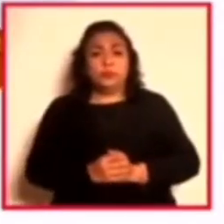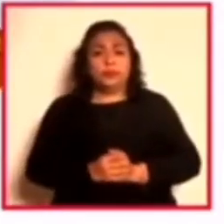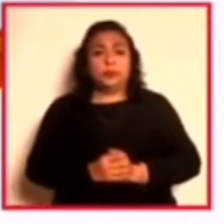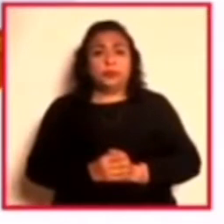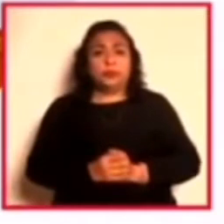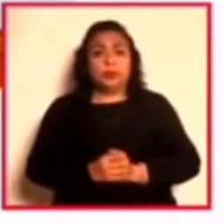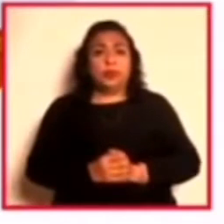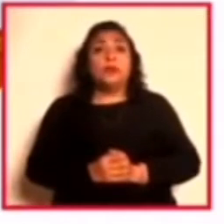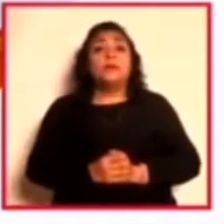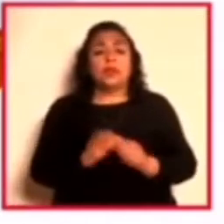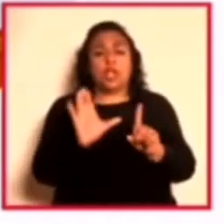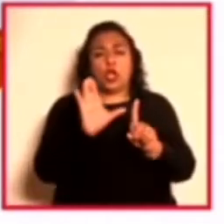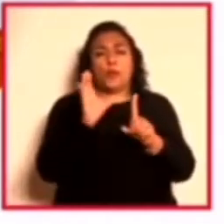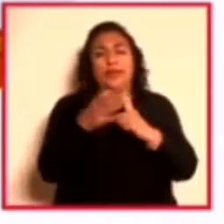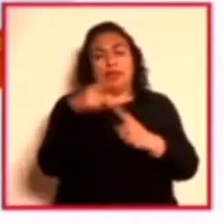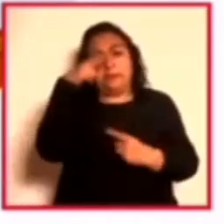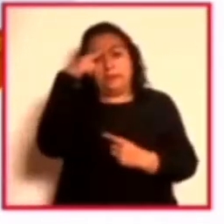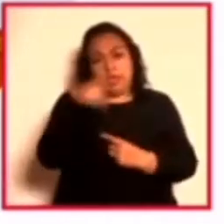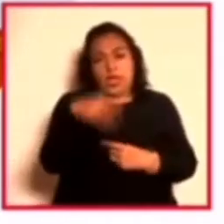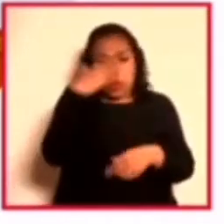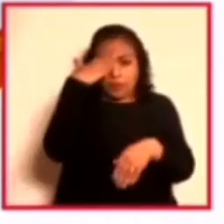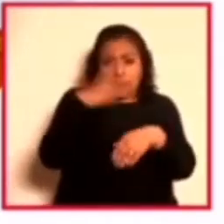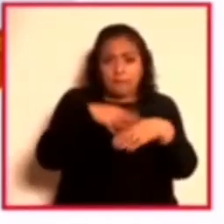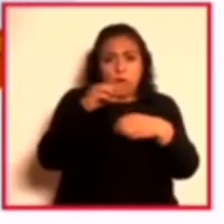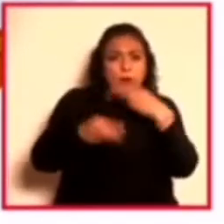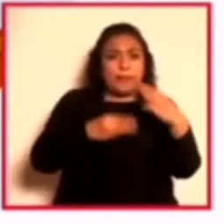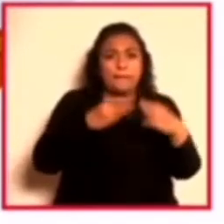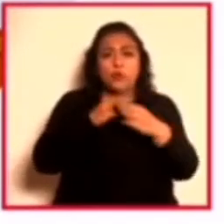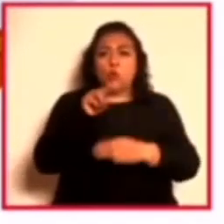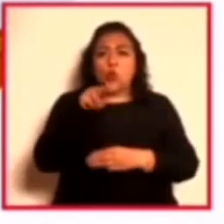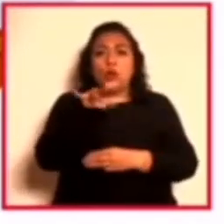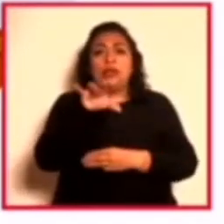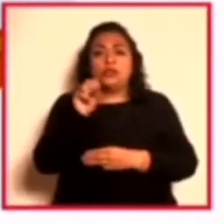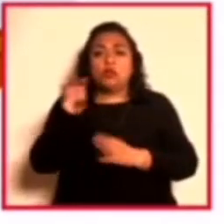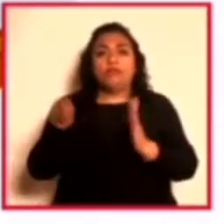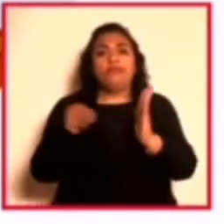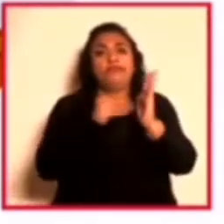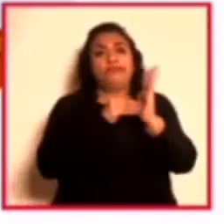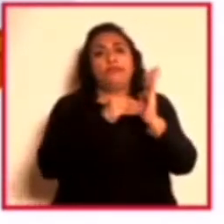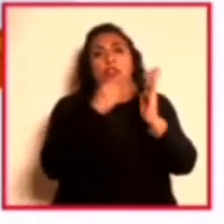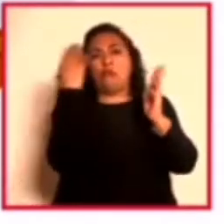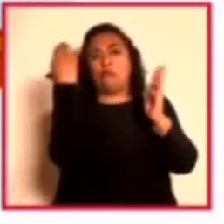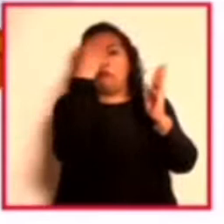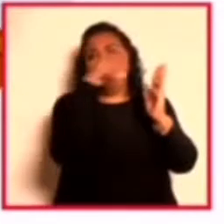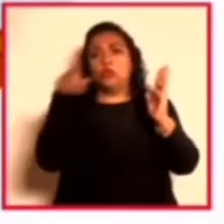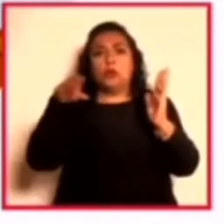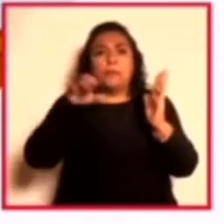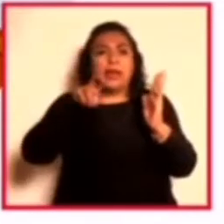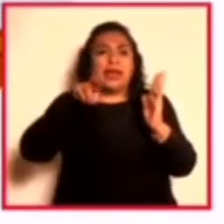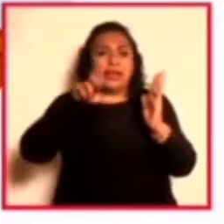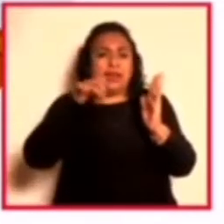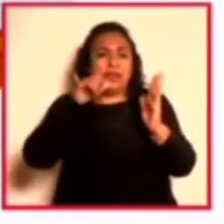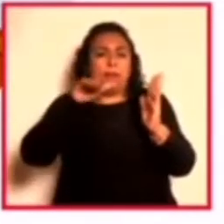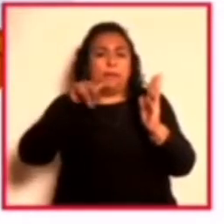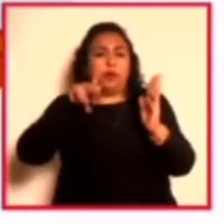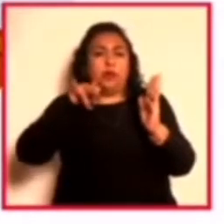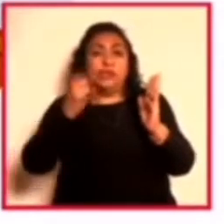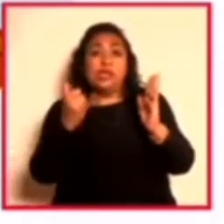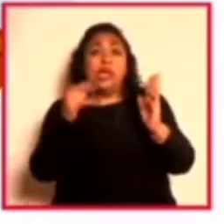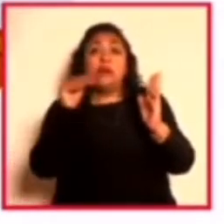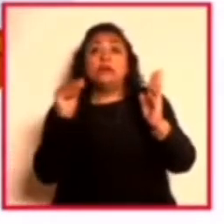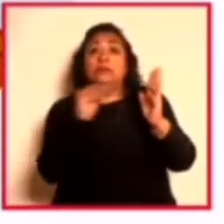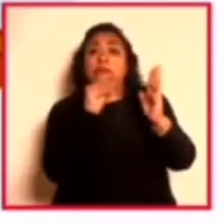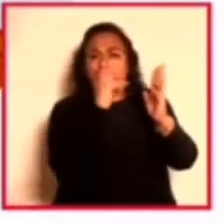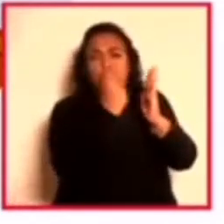El Comité Mexicano Memoria del Mundo de la UNESCO decidió incluir el archivo fotográfico de Mariana Jampolsky en el registro de este